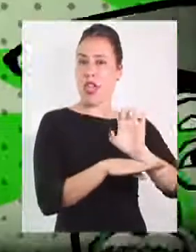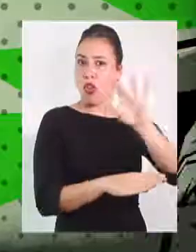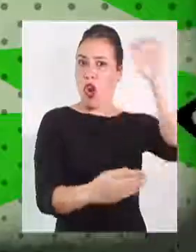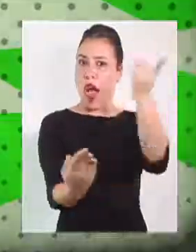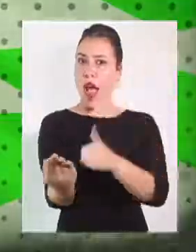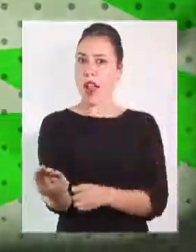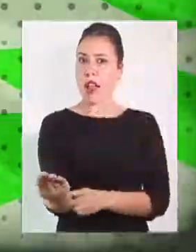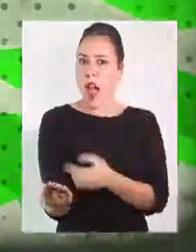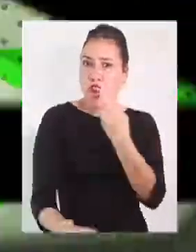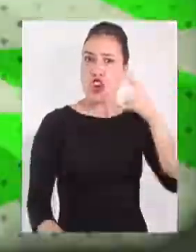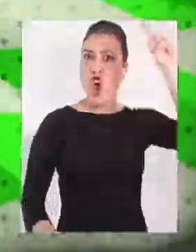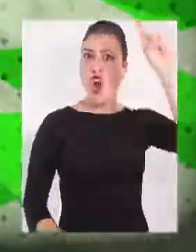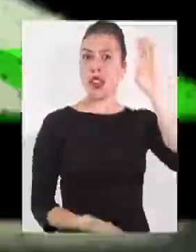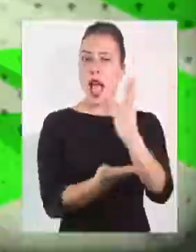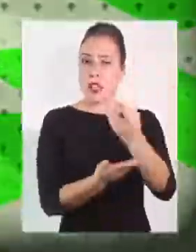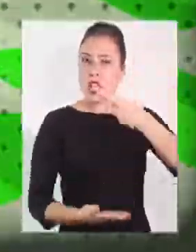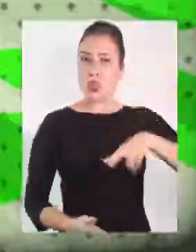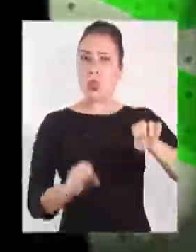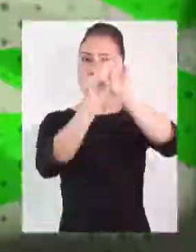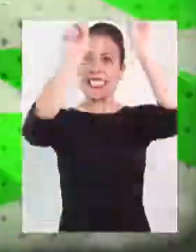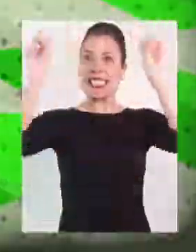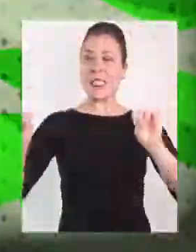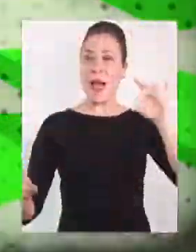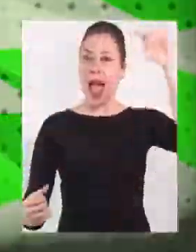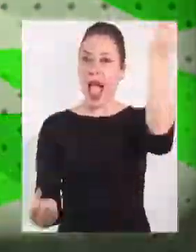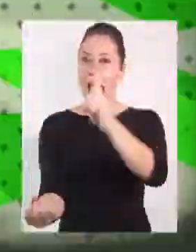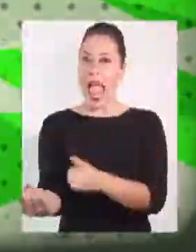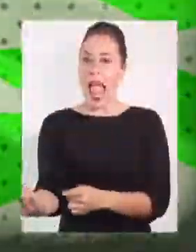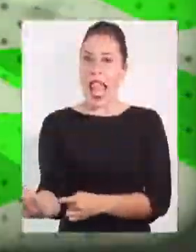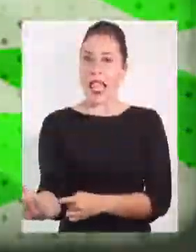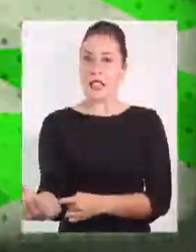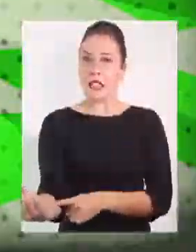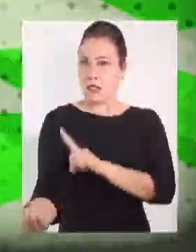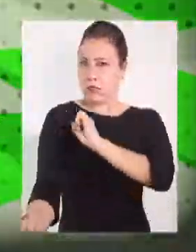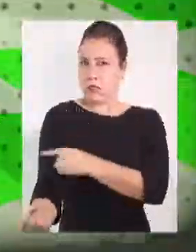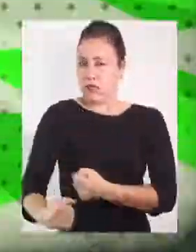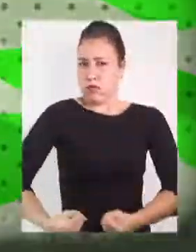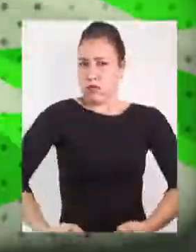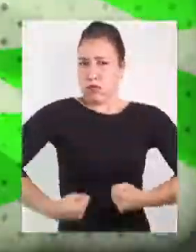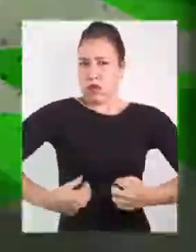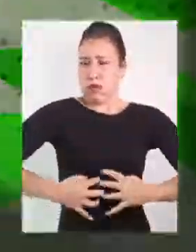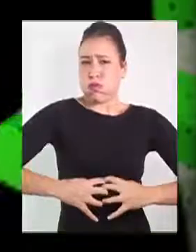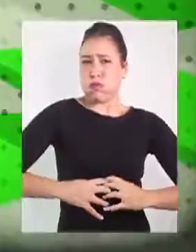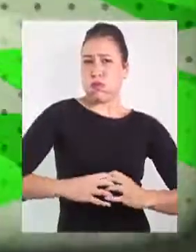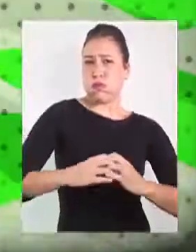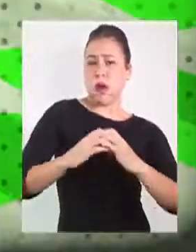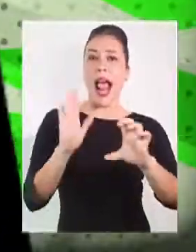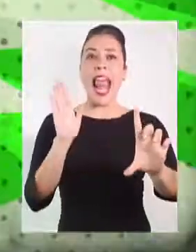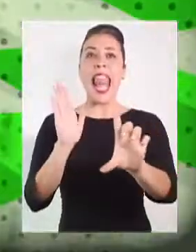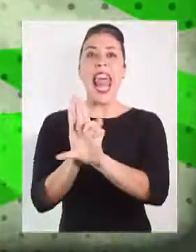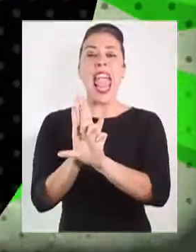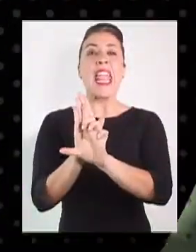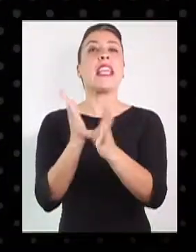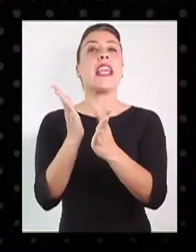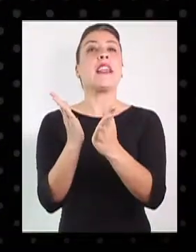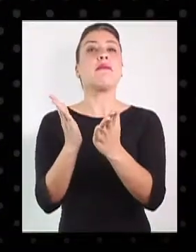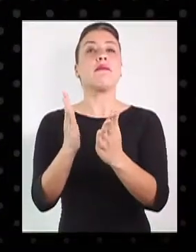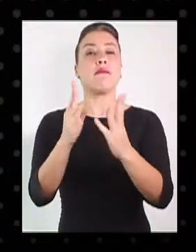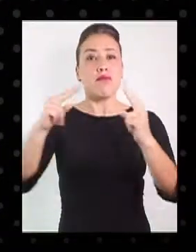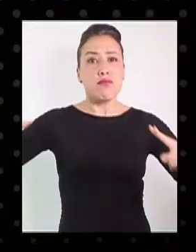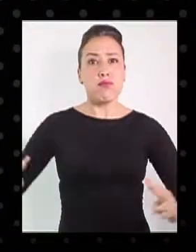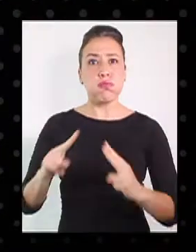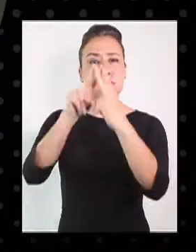y de norte a sur nuestro sistema eléctrico se hace más robusto gracias a la nueva ley de transmisión